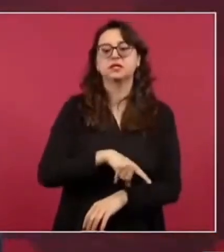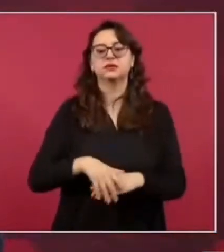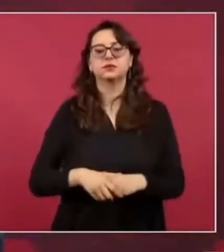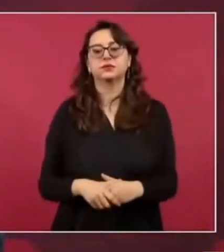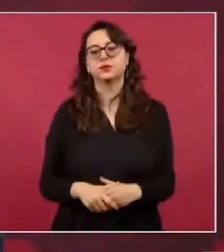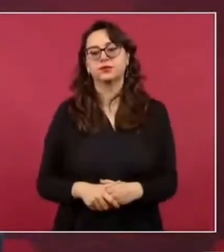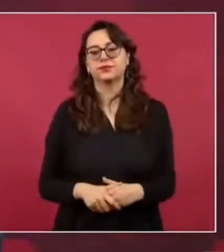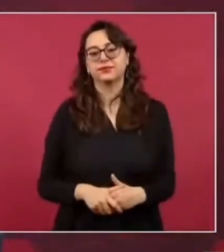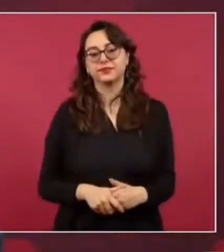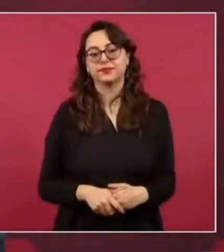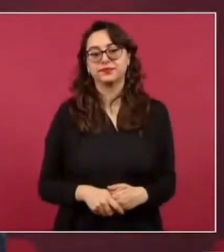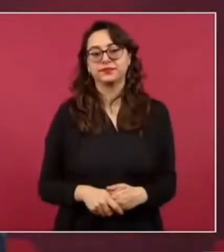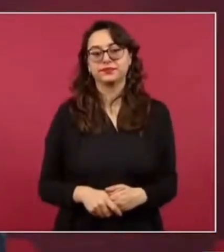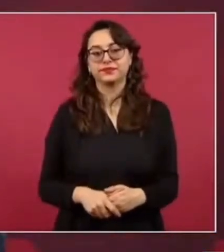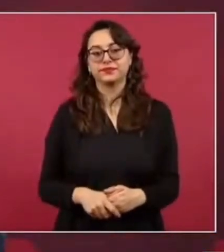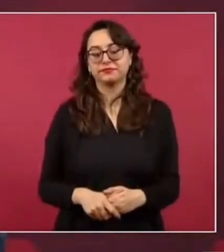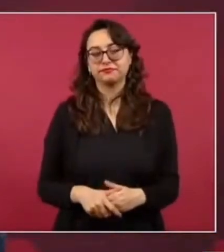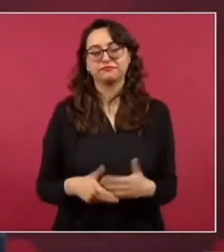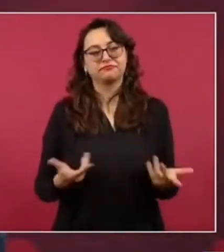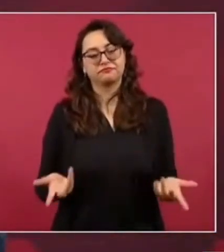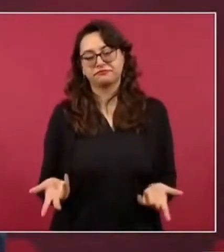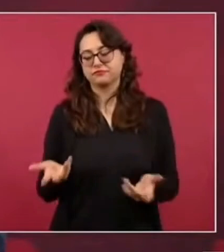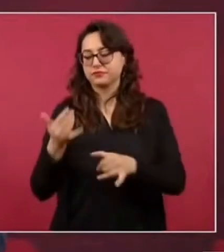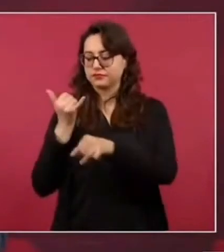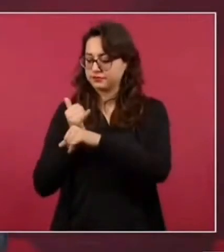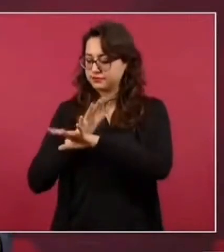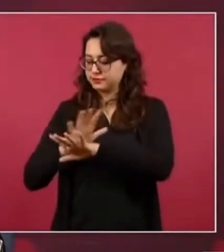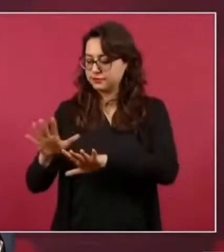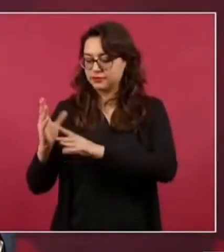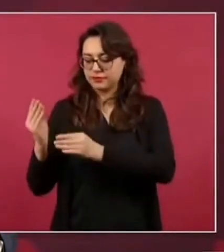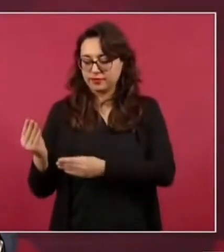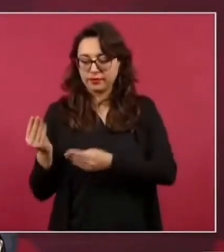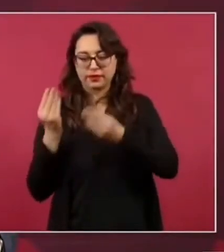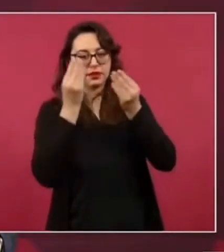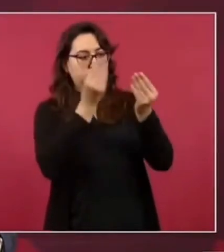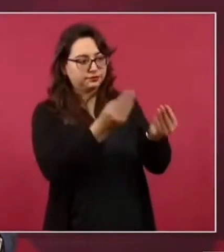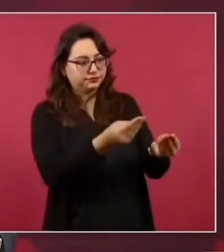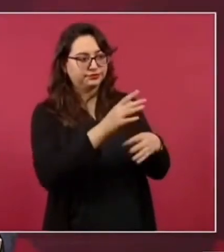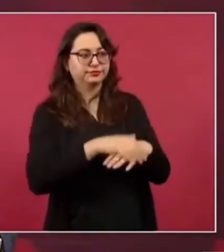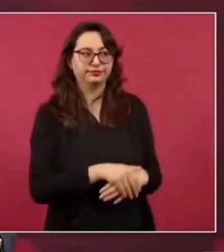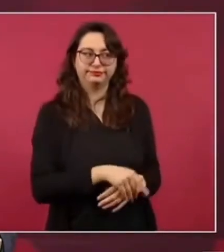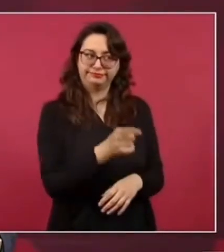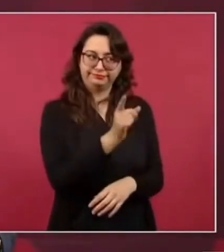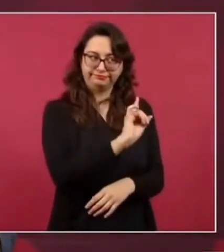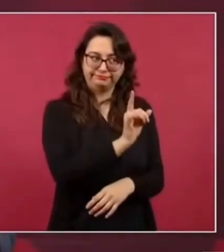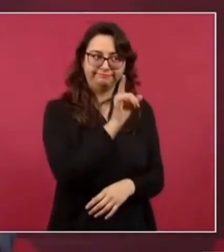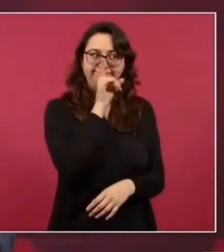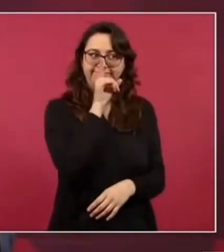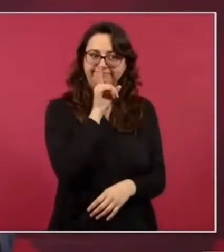se le informó de que no era cierto.